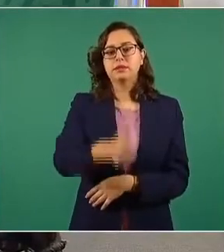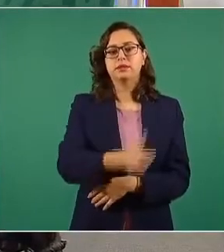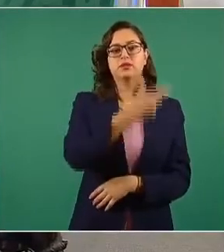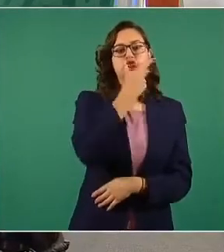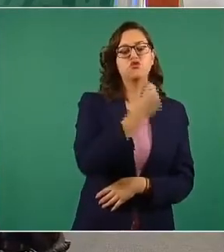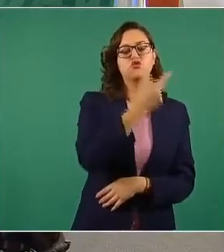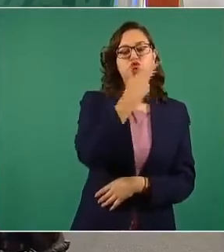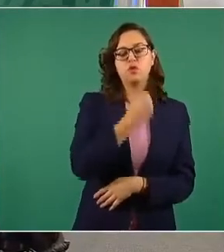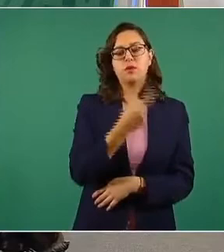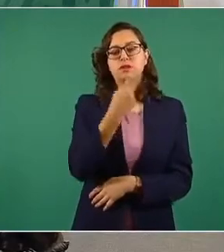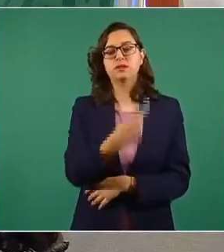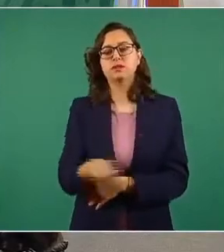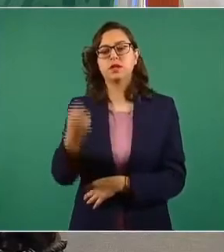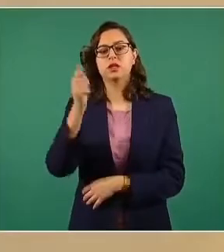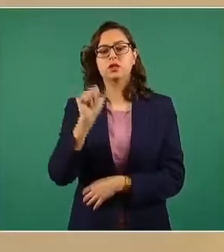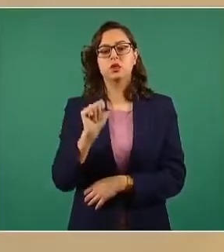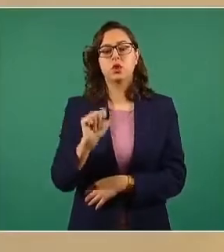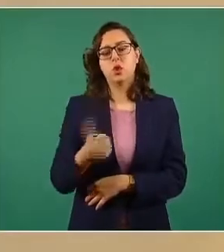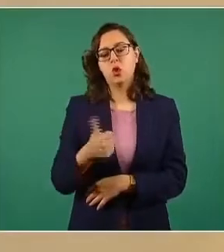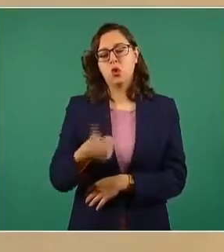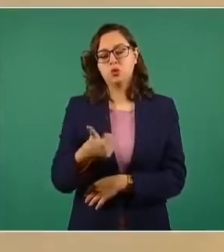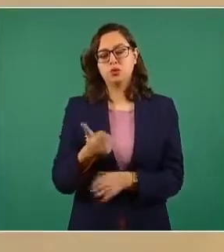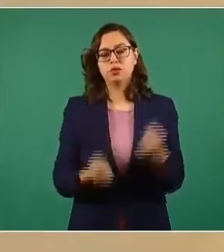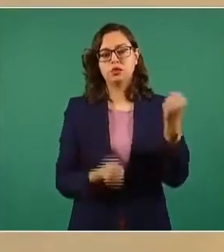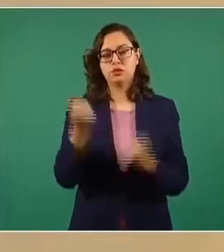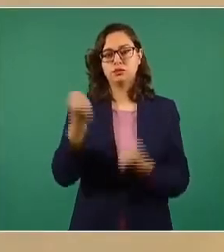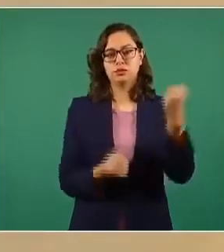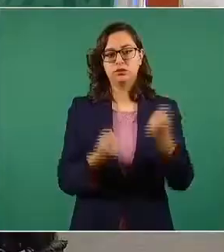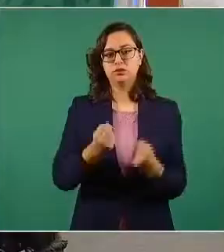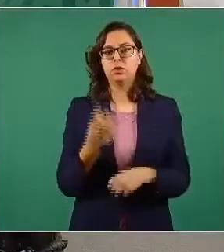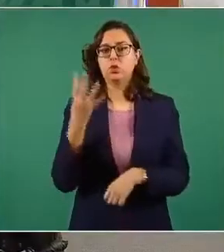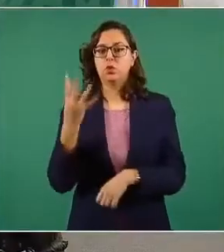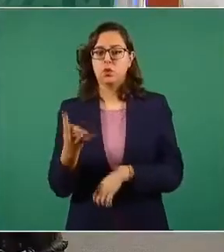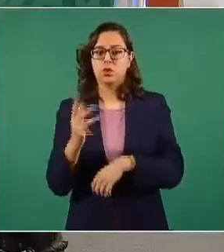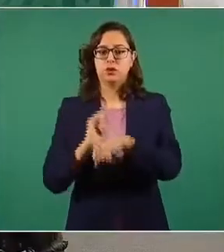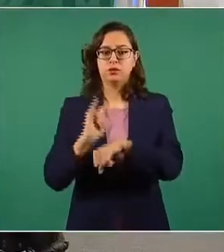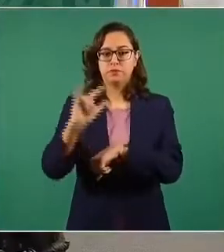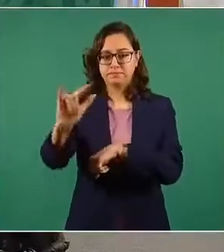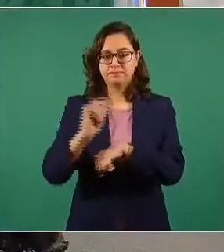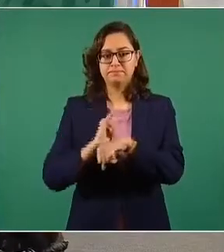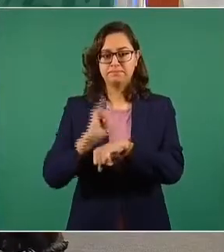111 vehículos y 4 aeronaves. Esto es el presidente.